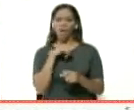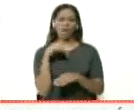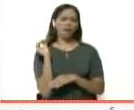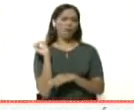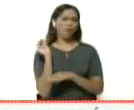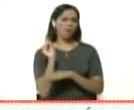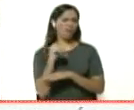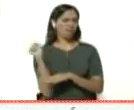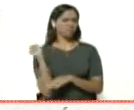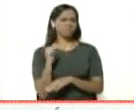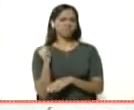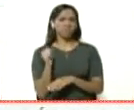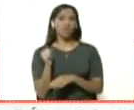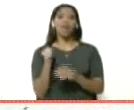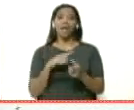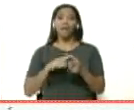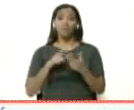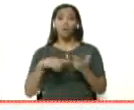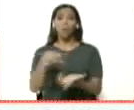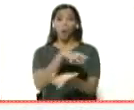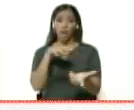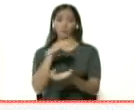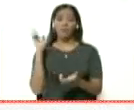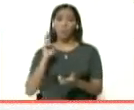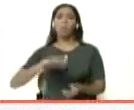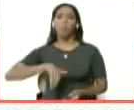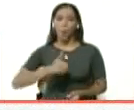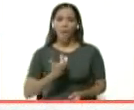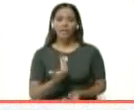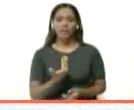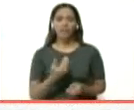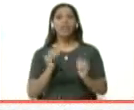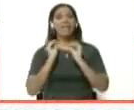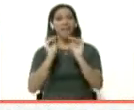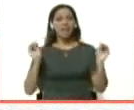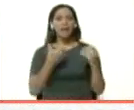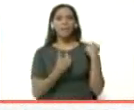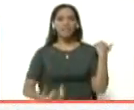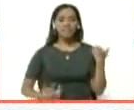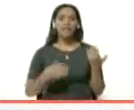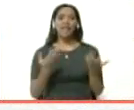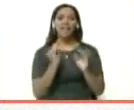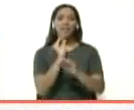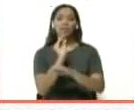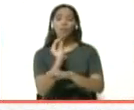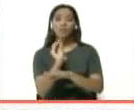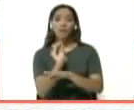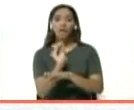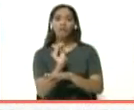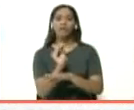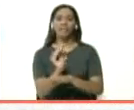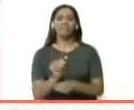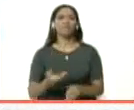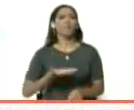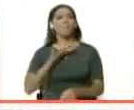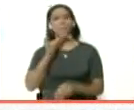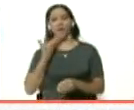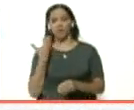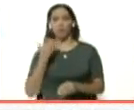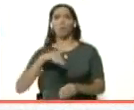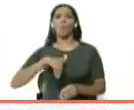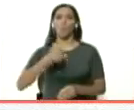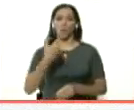generar estrago en nuestro país. Y entonces, creo que el llamado que hace el presidente de la prevención es el llamado más acertado de todos,